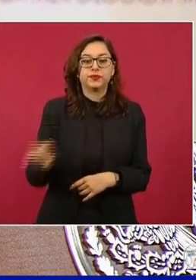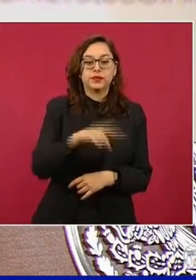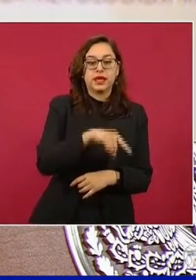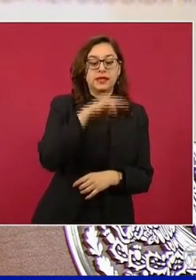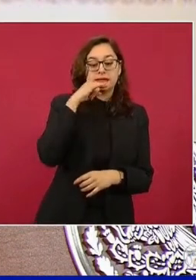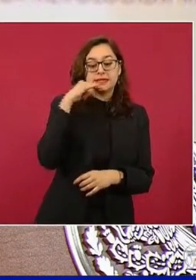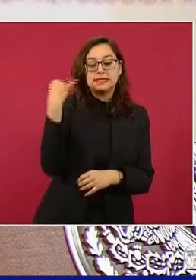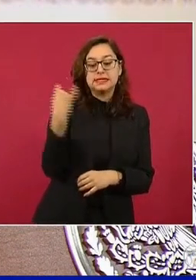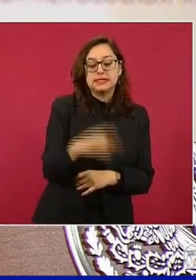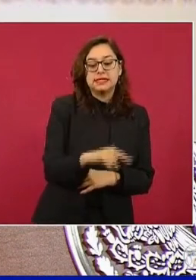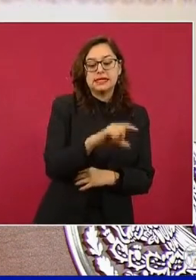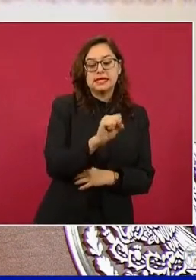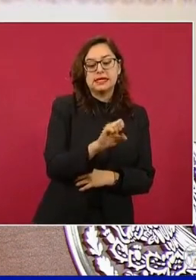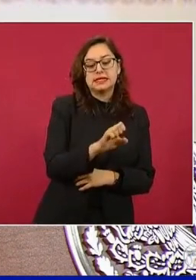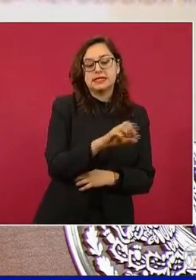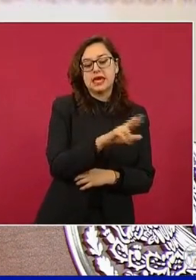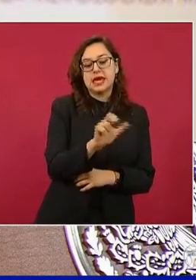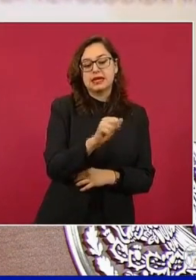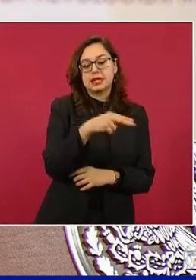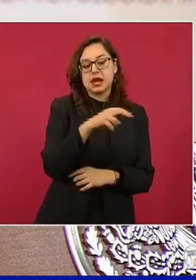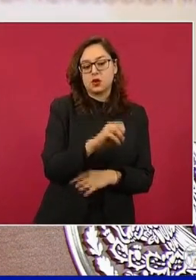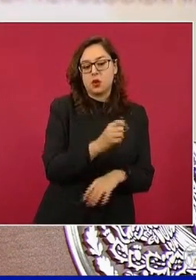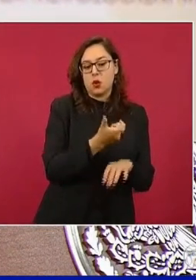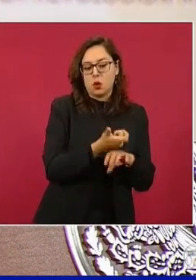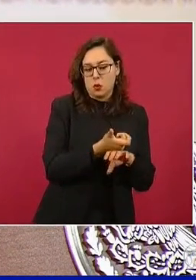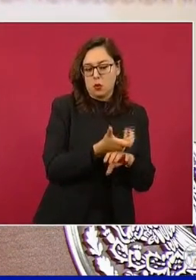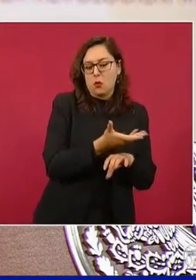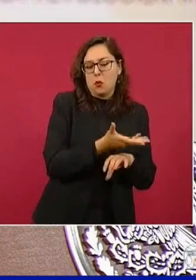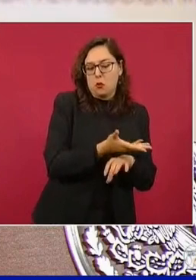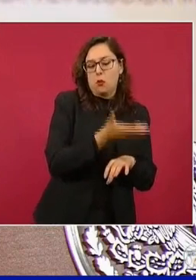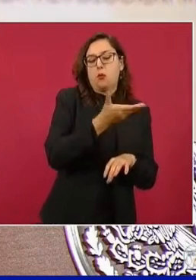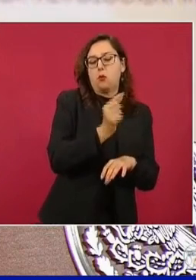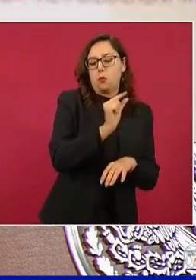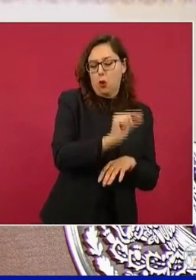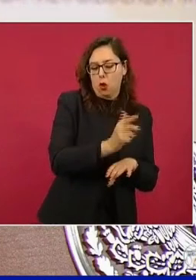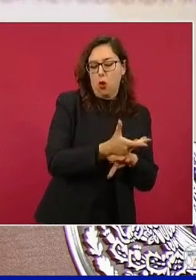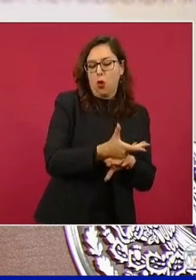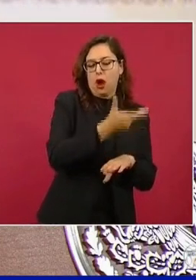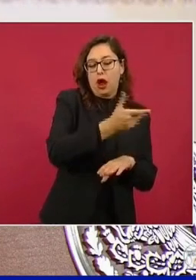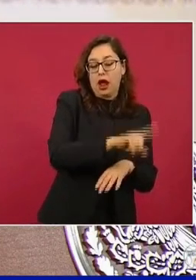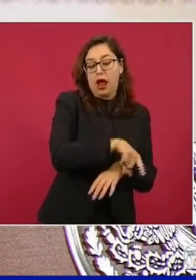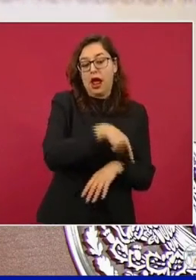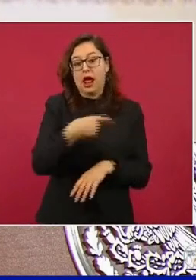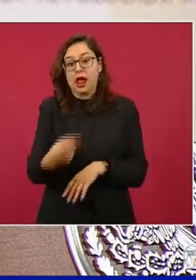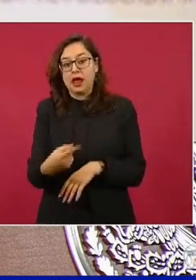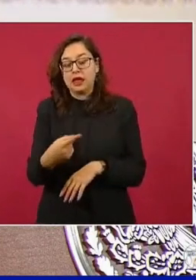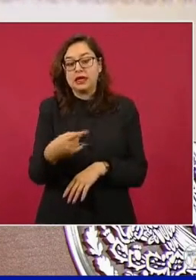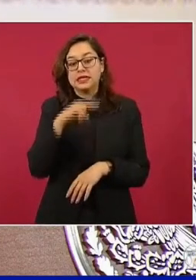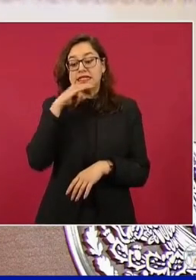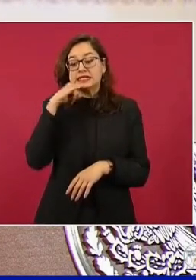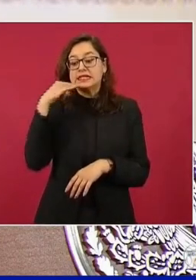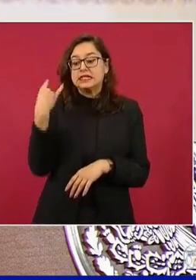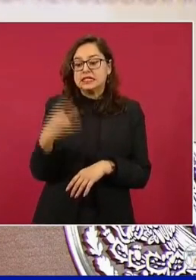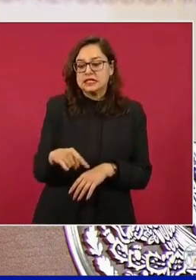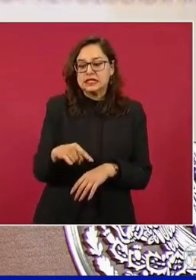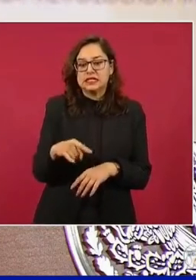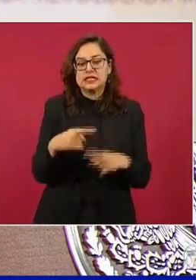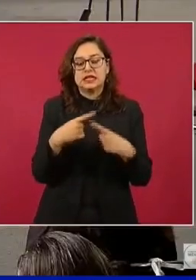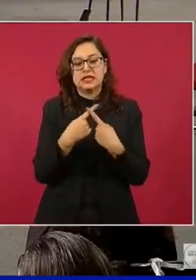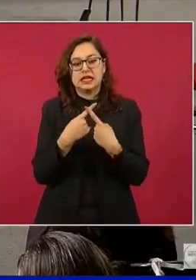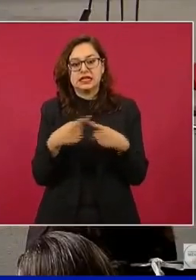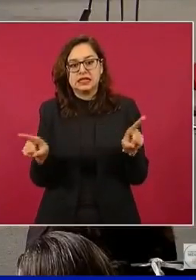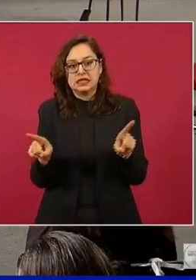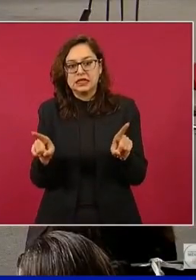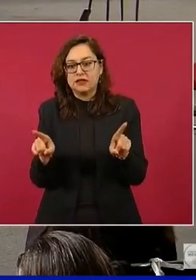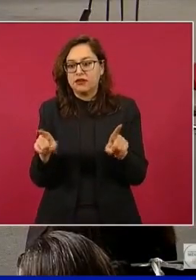precio, el jalapeño bajó significativamente. Estos son el tipo de cambios que debemos de aprender en casa a hacerlos. Las